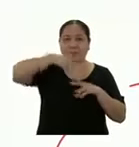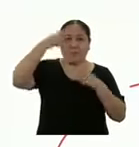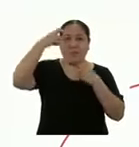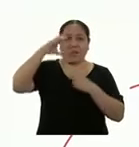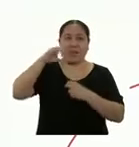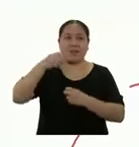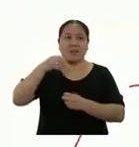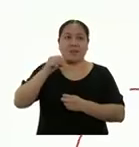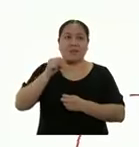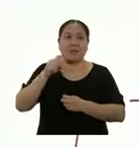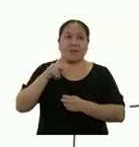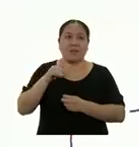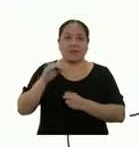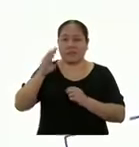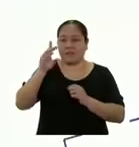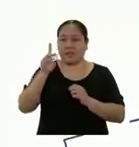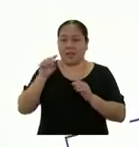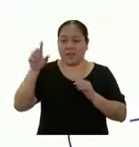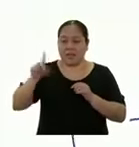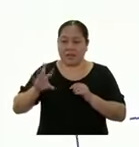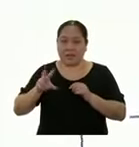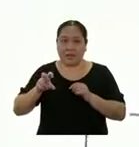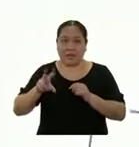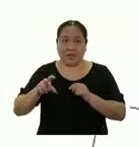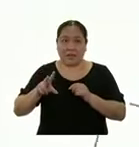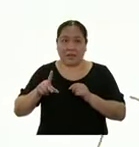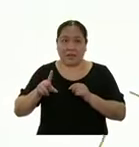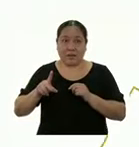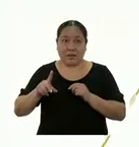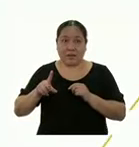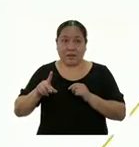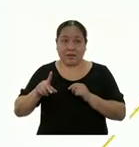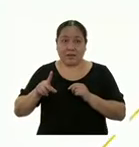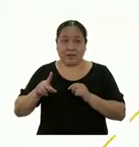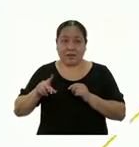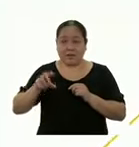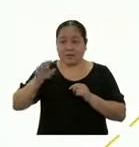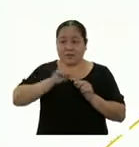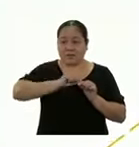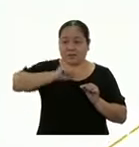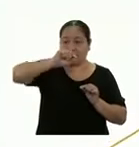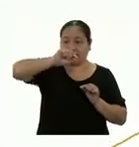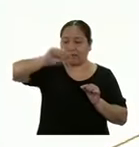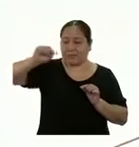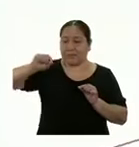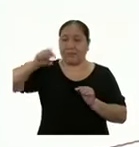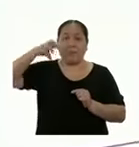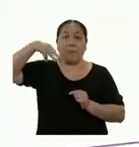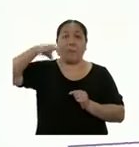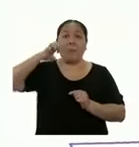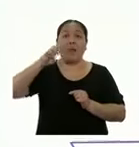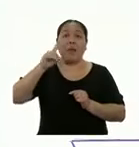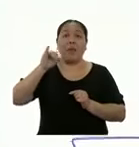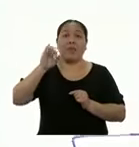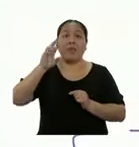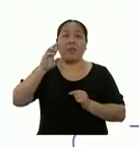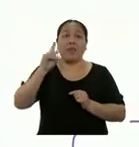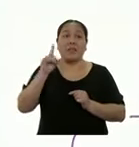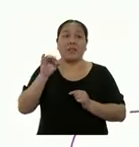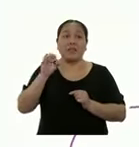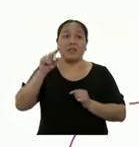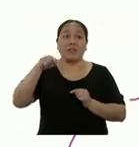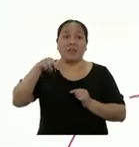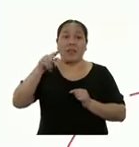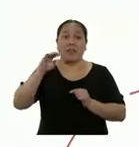hacemos clic derecho y seleccionamos medir distancia, podemos trazar el contorno del parque de esta manera. Y automáticamente,